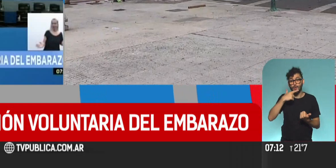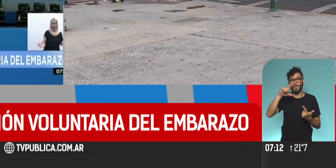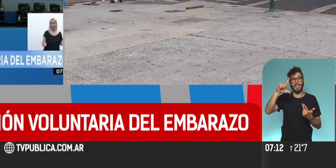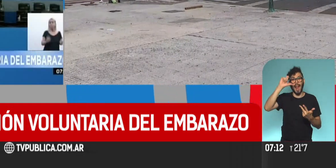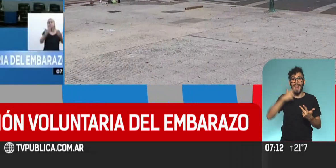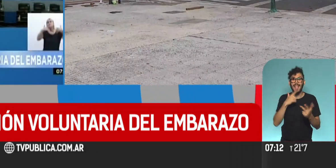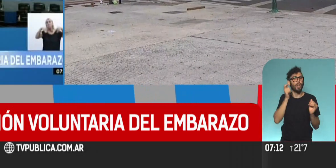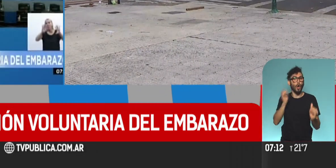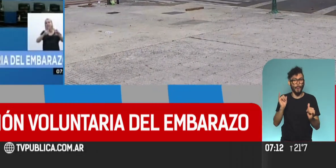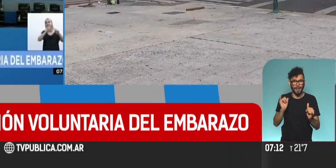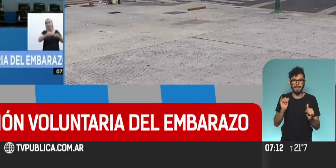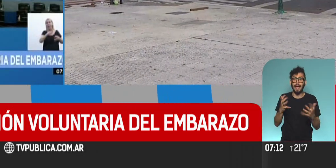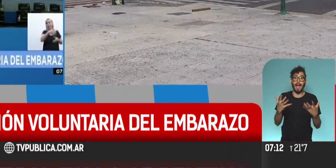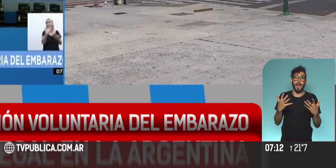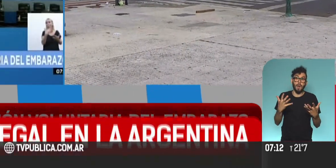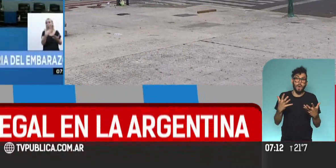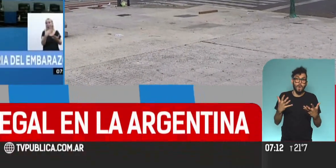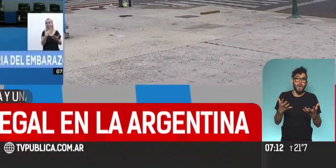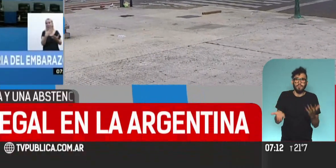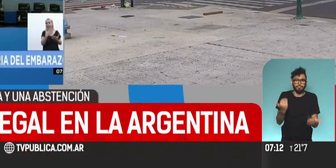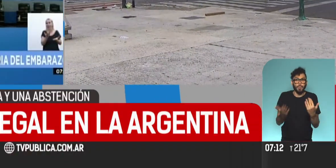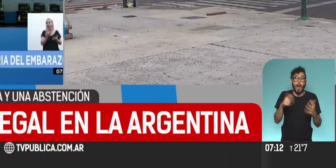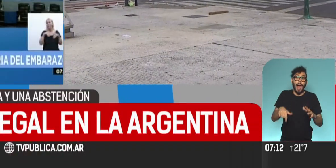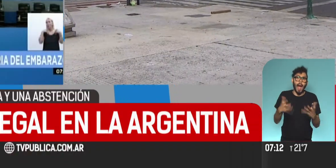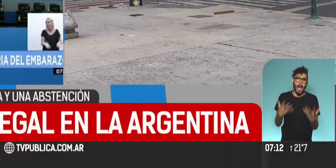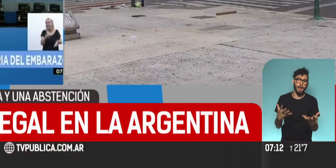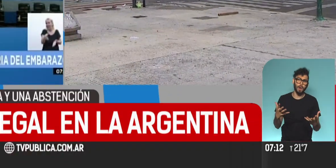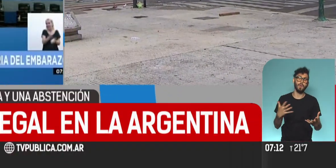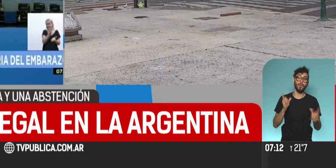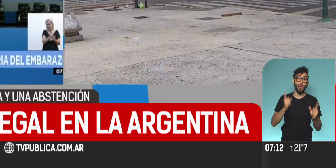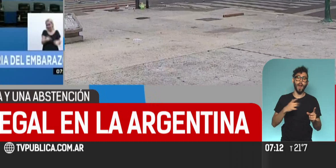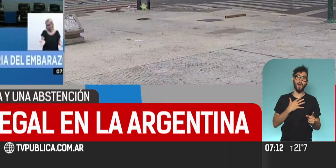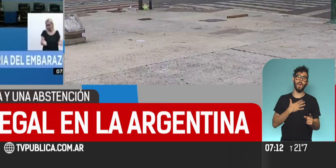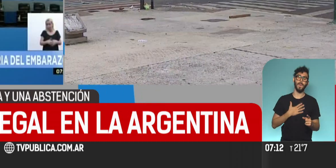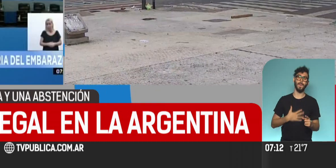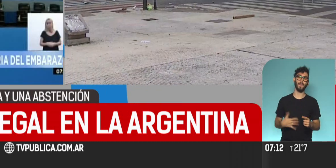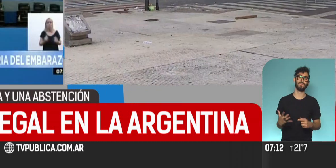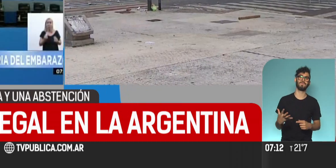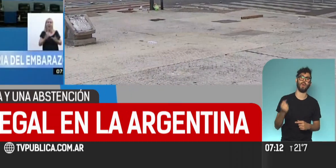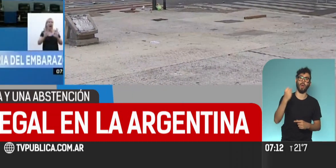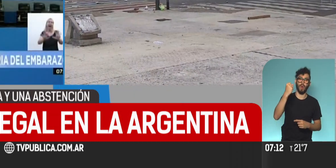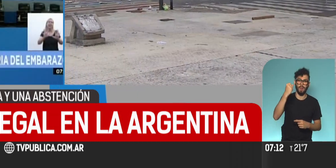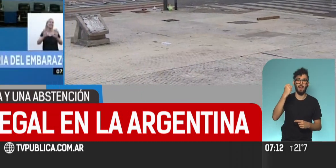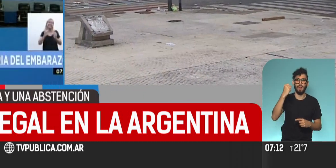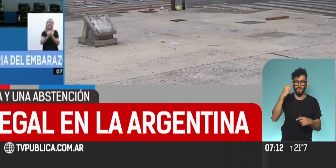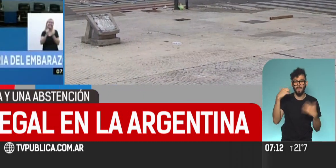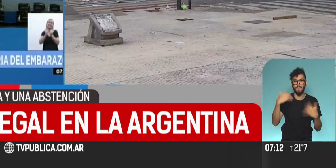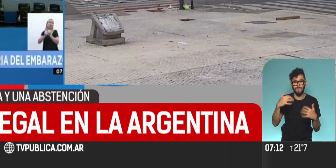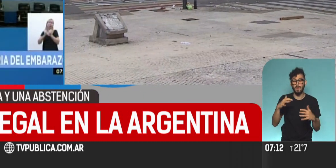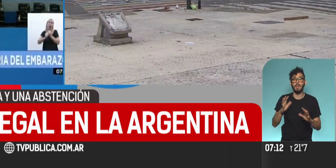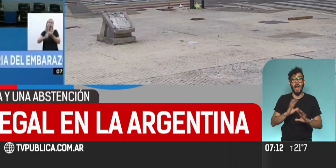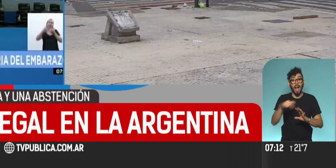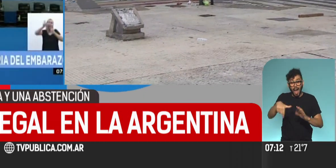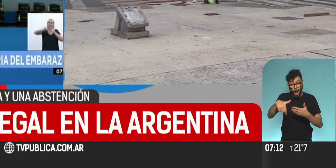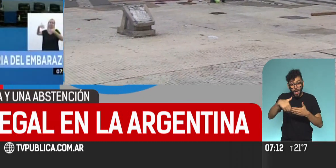cansados, pero claro, con el sabor de haber obtenido un resultado histórico, dicen ellos, para lo que significa que el aborto ya